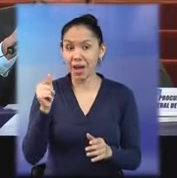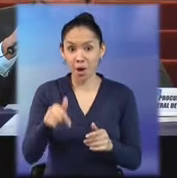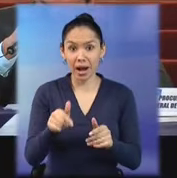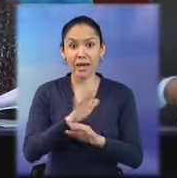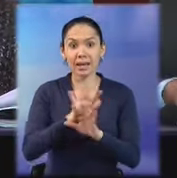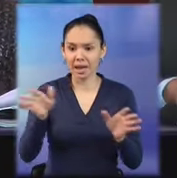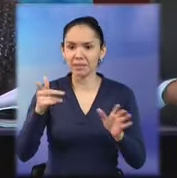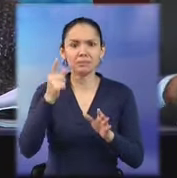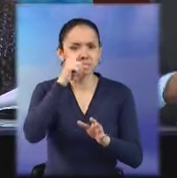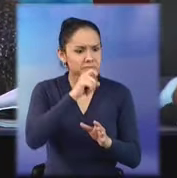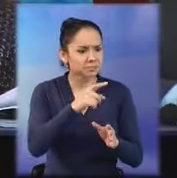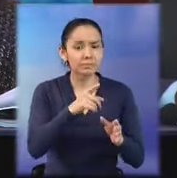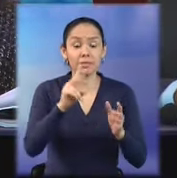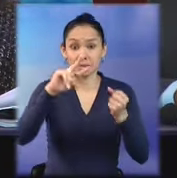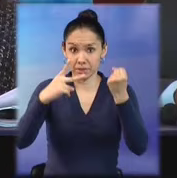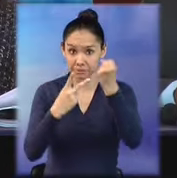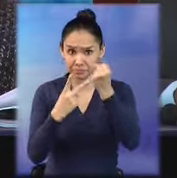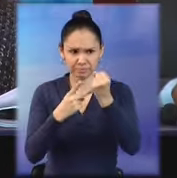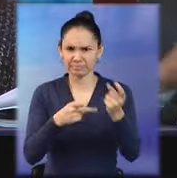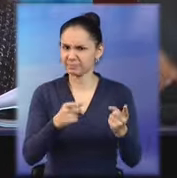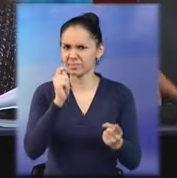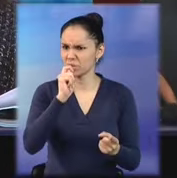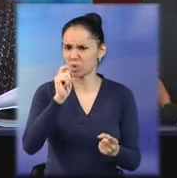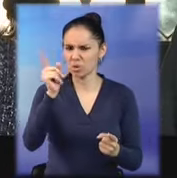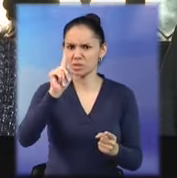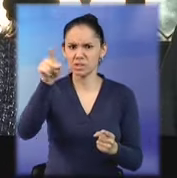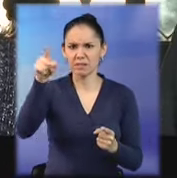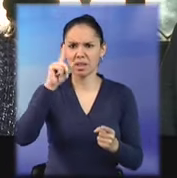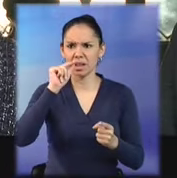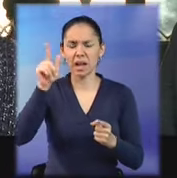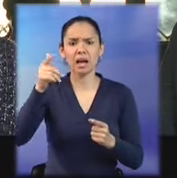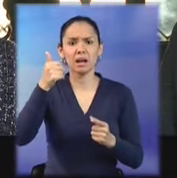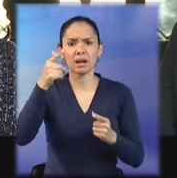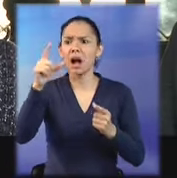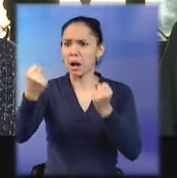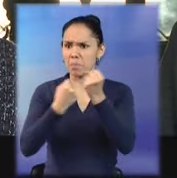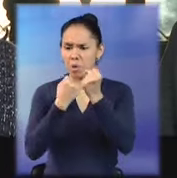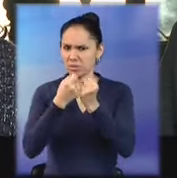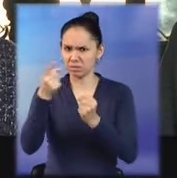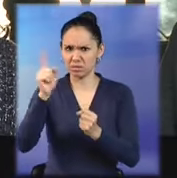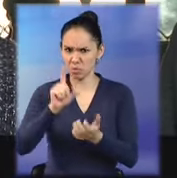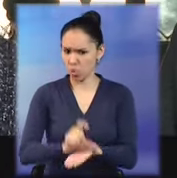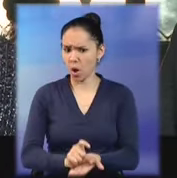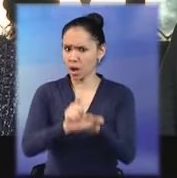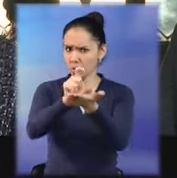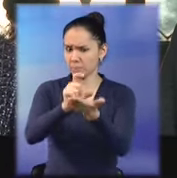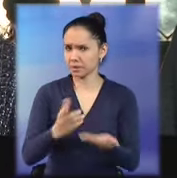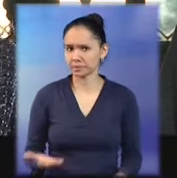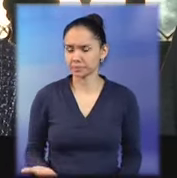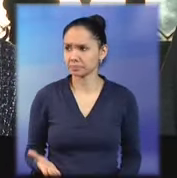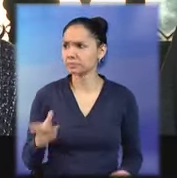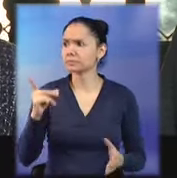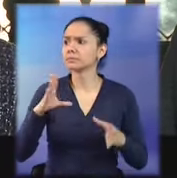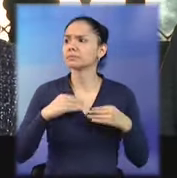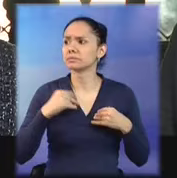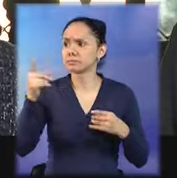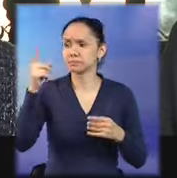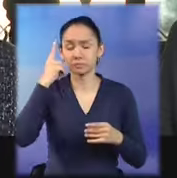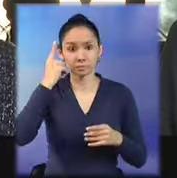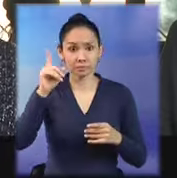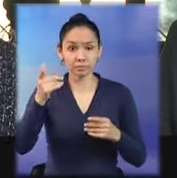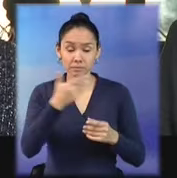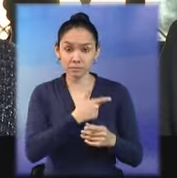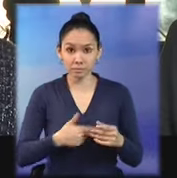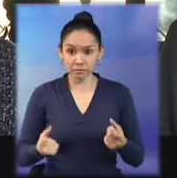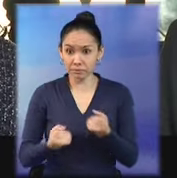en la prensa. La vicepresidenta se quejó de Acción Ciudadana. Ella dice que ellos no cooperan. Haya querido participar en el gobierno de la